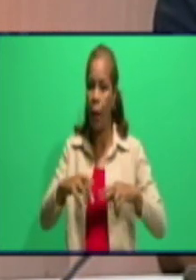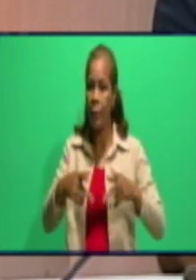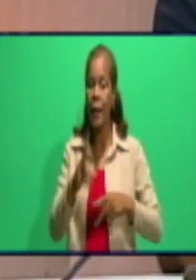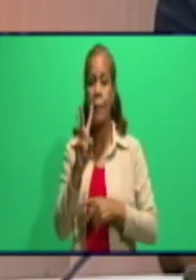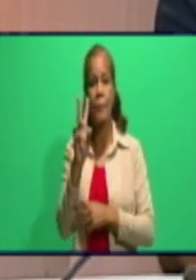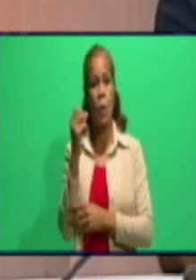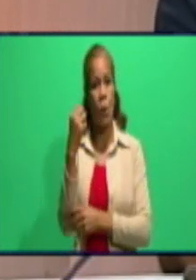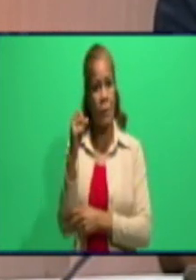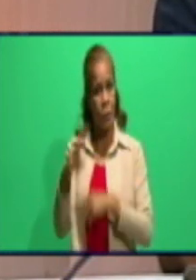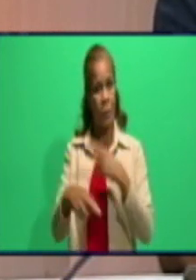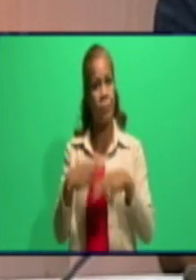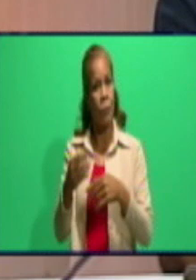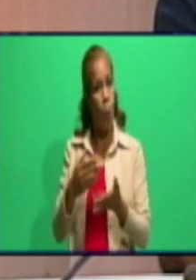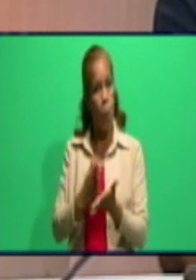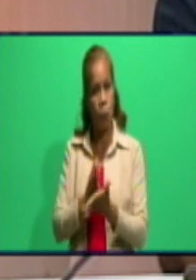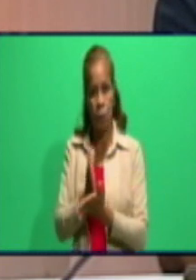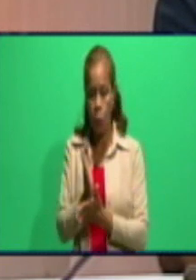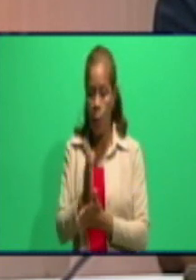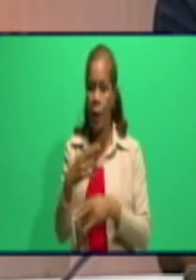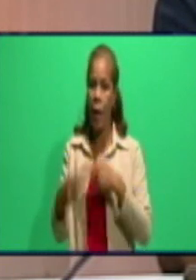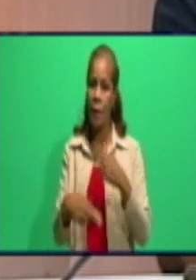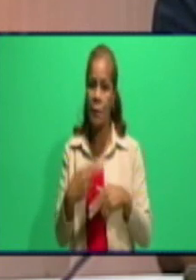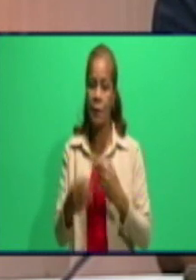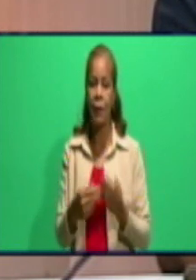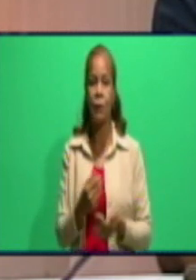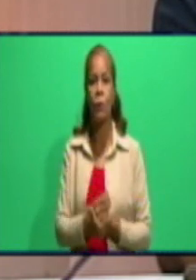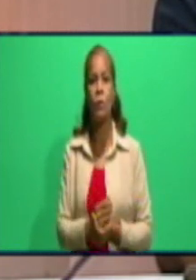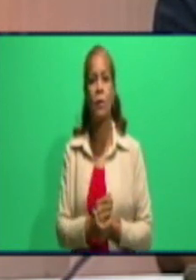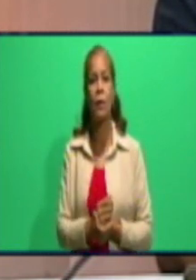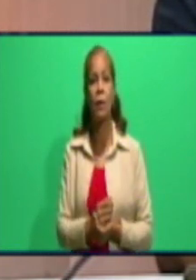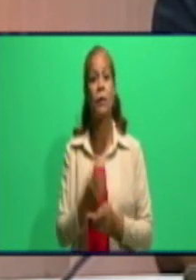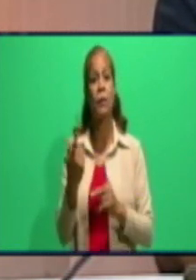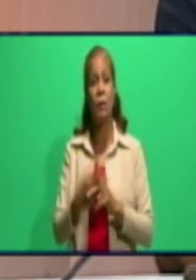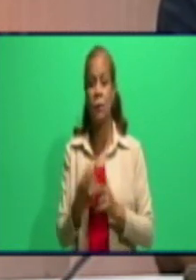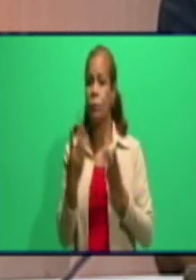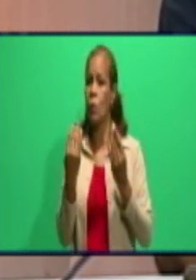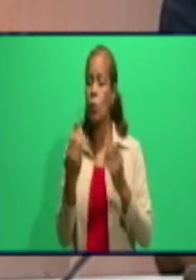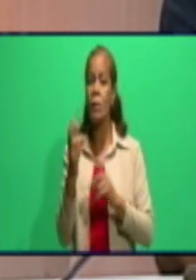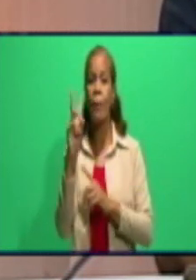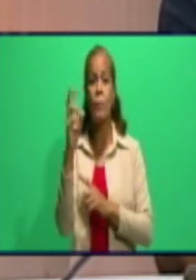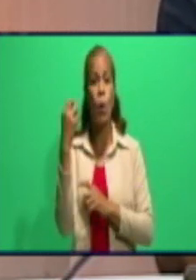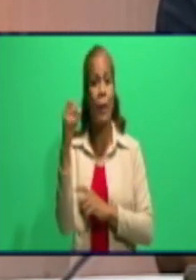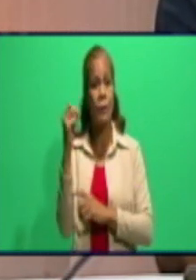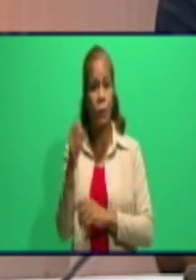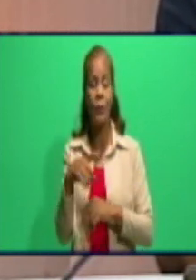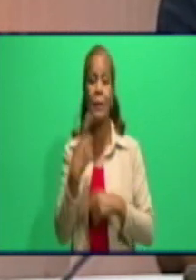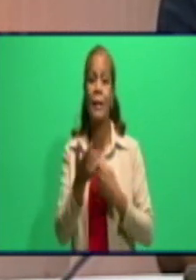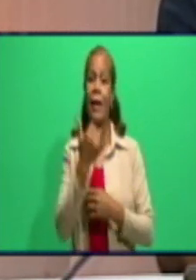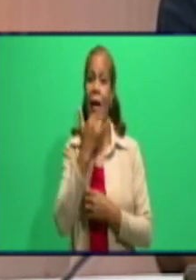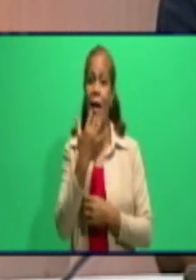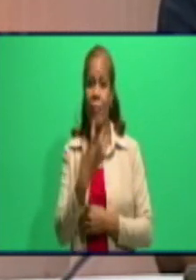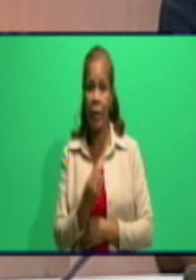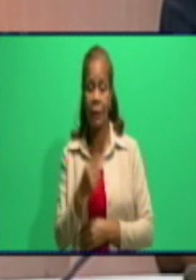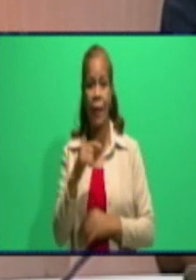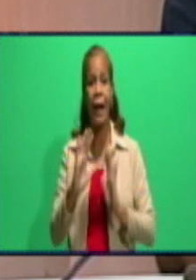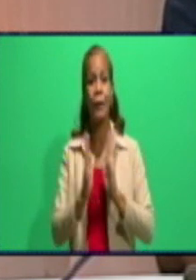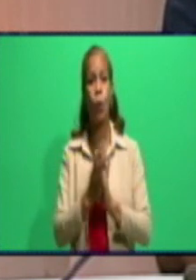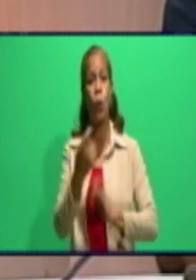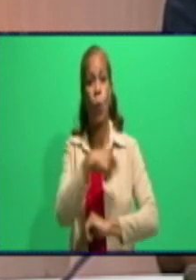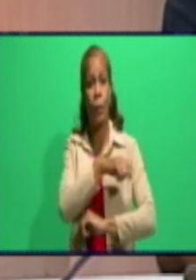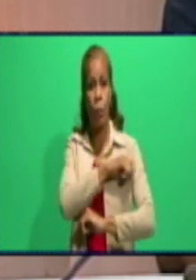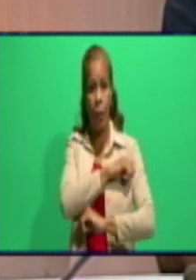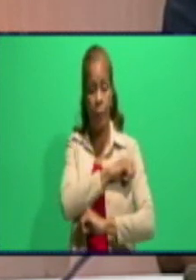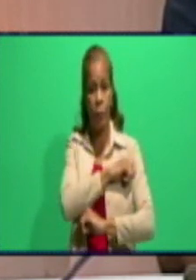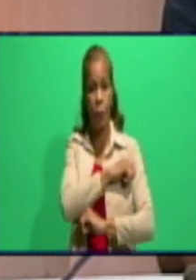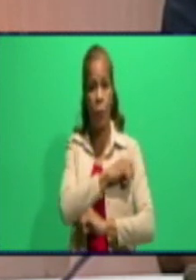apreciar, y un él, se sigue proliferando un grupo de violaciones que afectan a nuestro pueblo, y en la mayoría de las que acabo de leer,